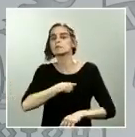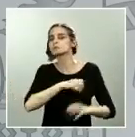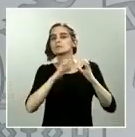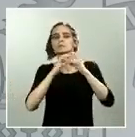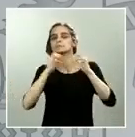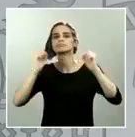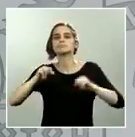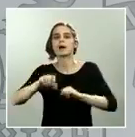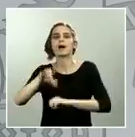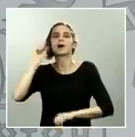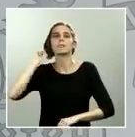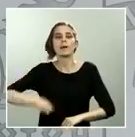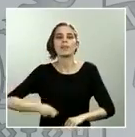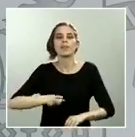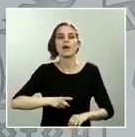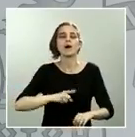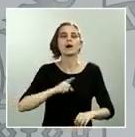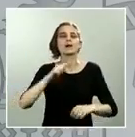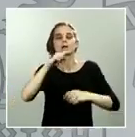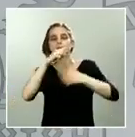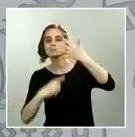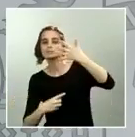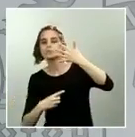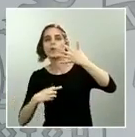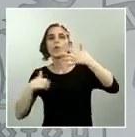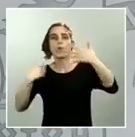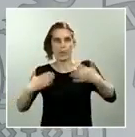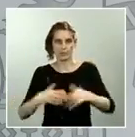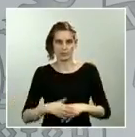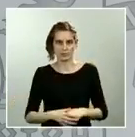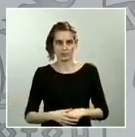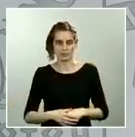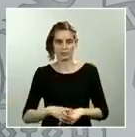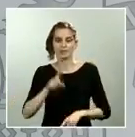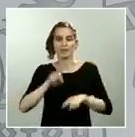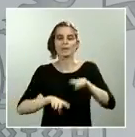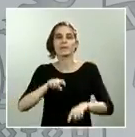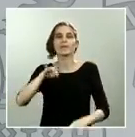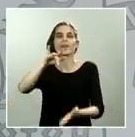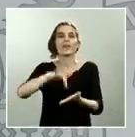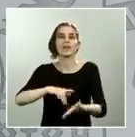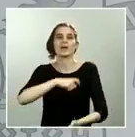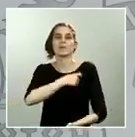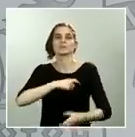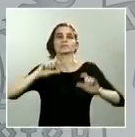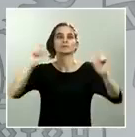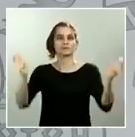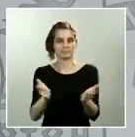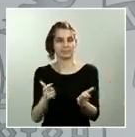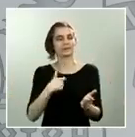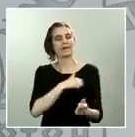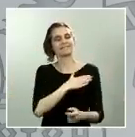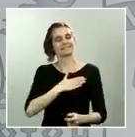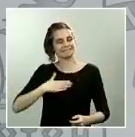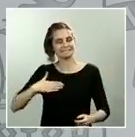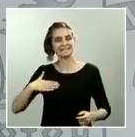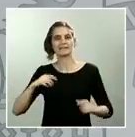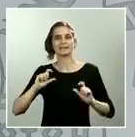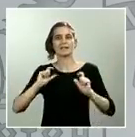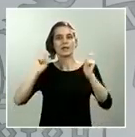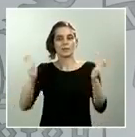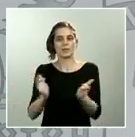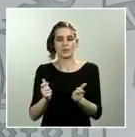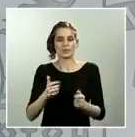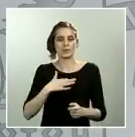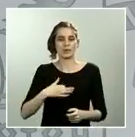reúna esta comisión y nuestro deseo de que se celebren esas reuniones en un plazo de tiempo que permita a lo largo de